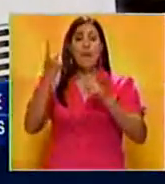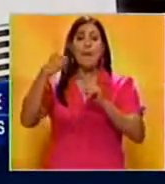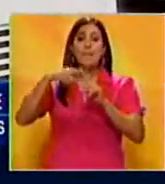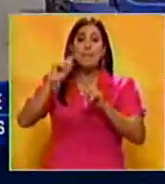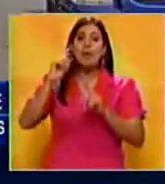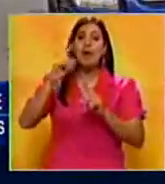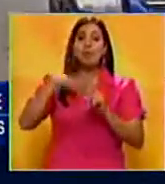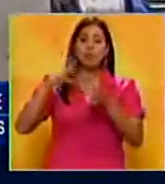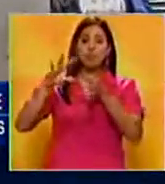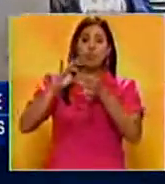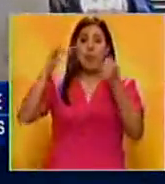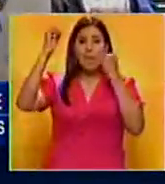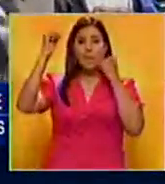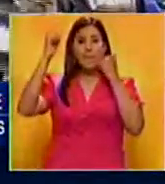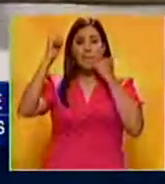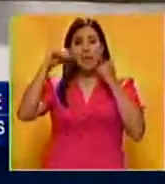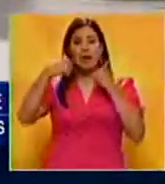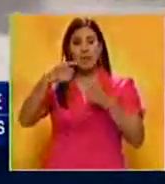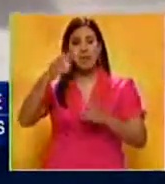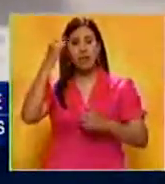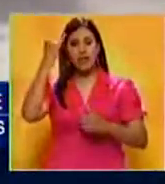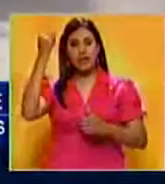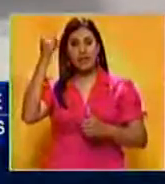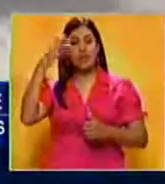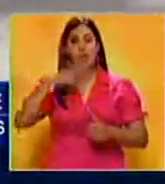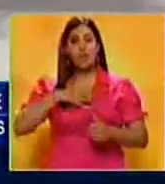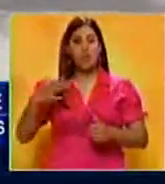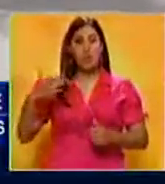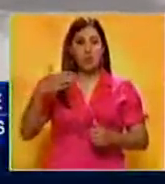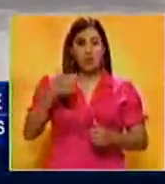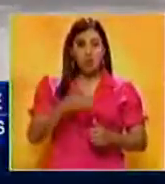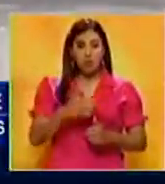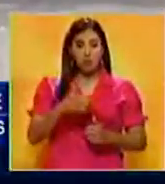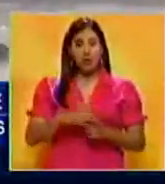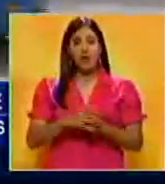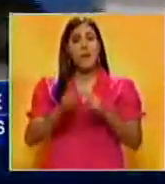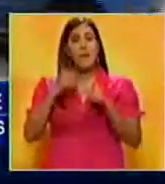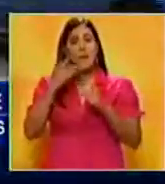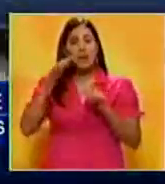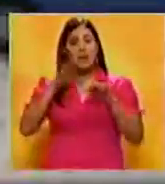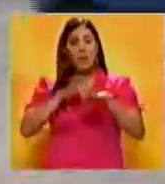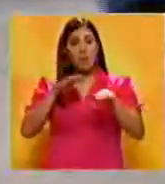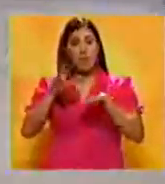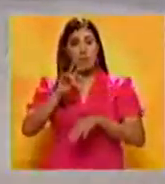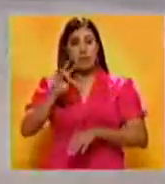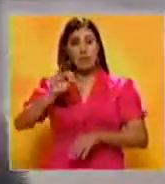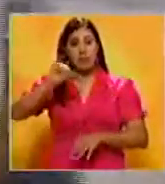agregó que se unirán al paro cívico que convocó la mesa de la Unidad Democrática para el día jueves 20 de julio.